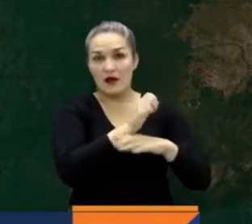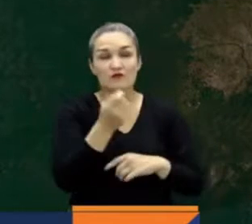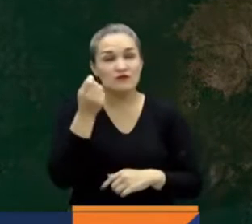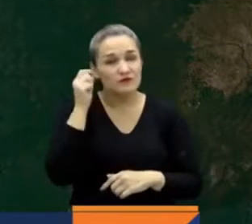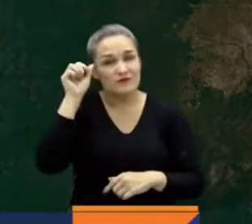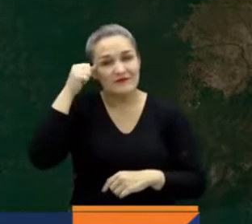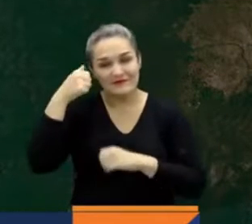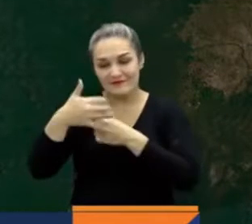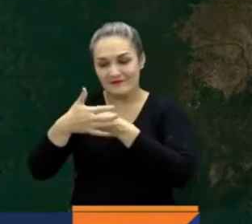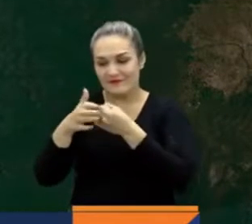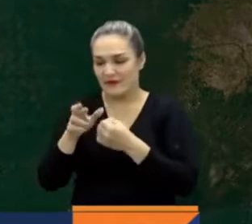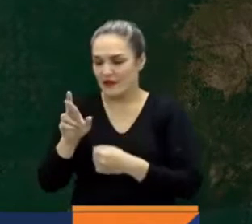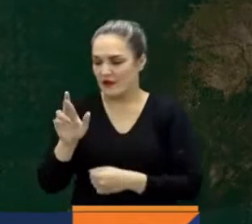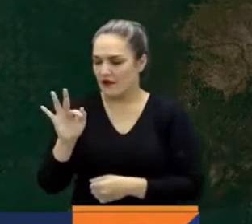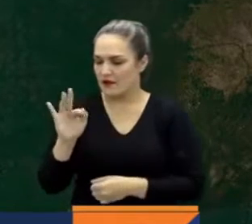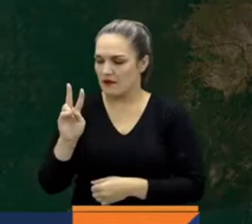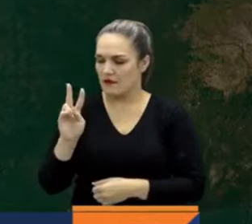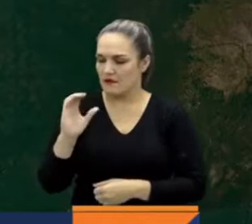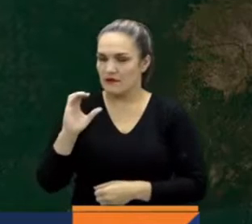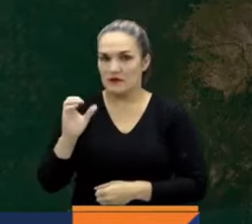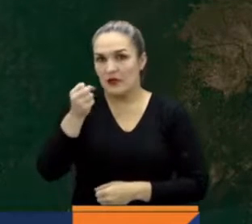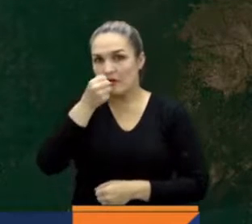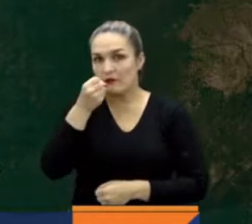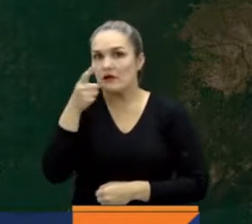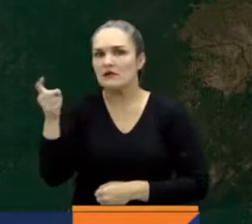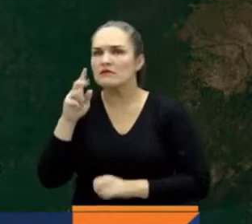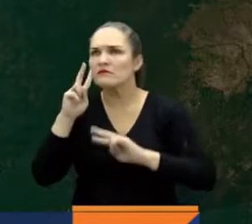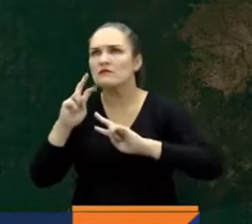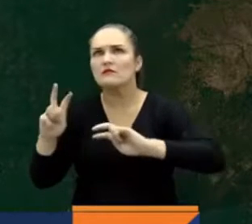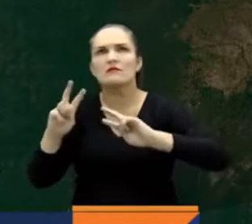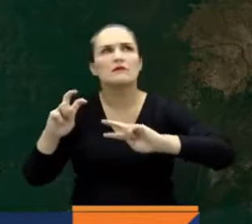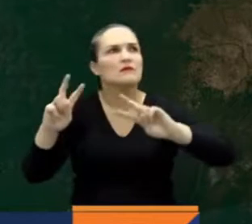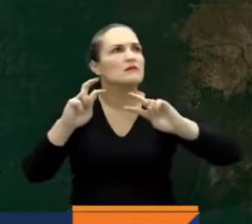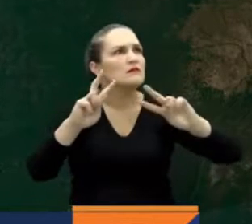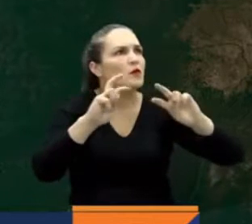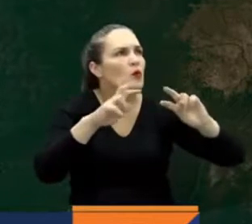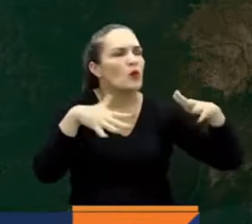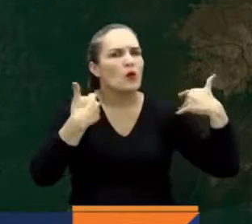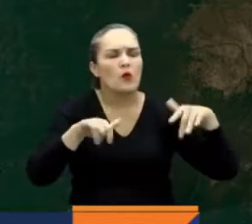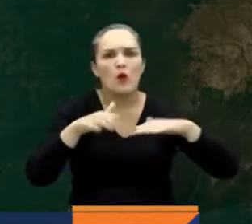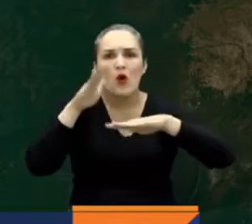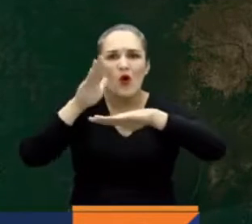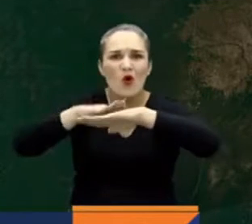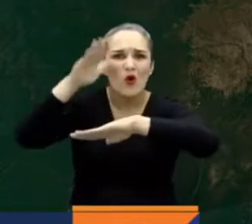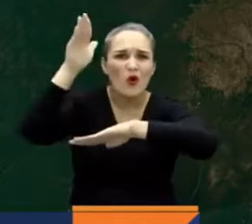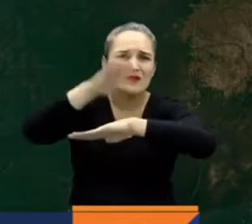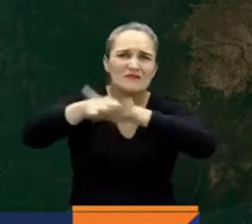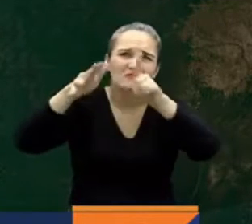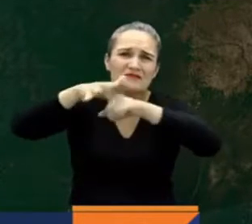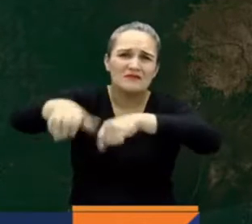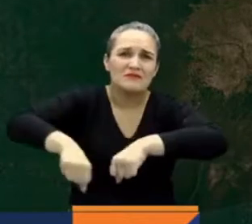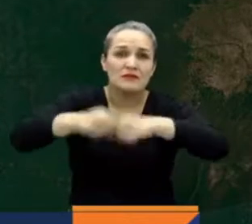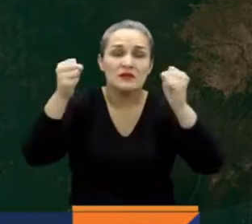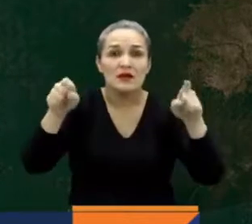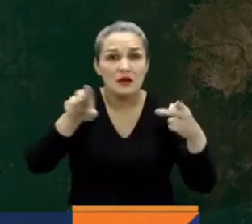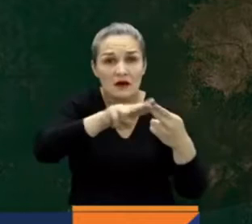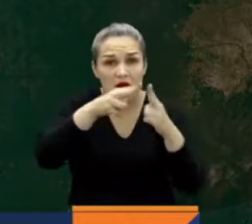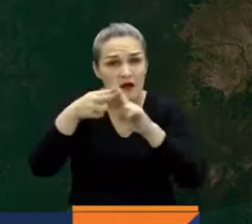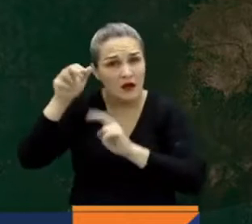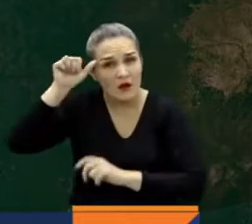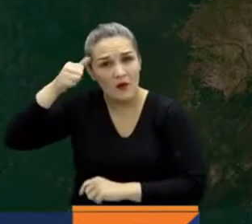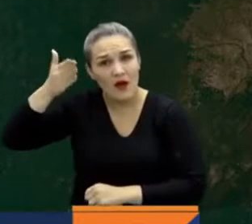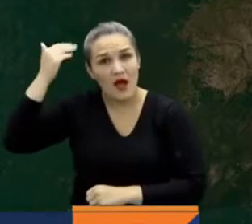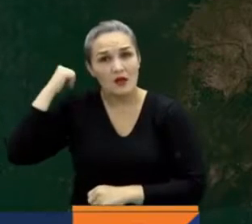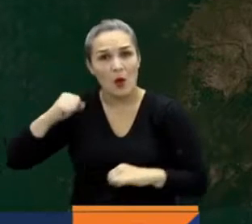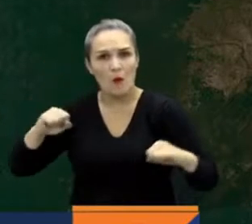poco un trabajo periodístico que registró las consecuencias de los cambios en el clima que hicieron que inclusive nevará en Bogotá. Si lo quiere